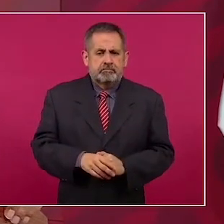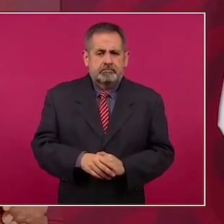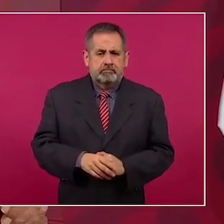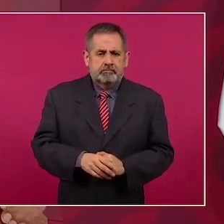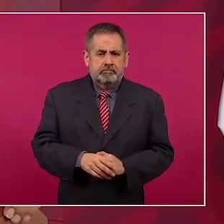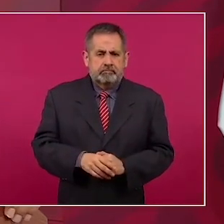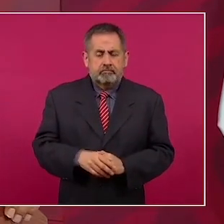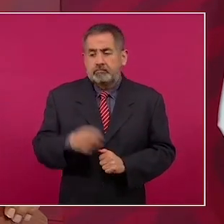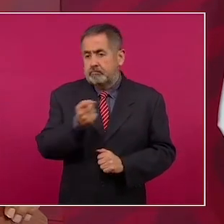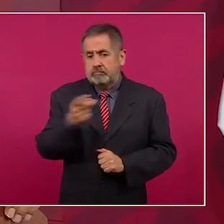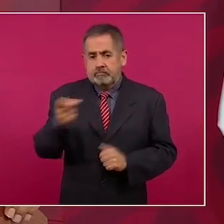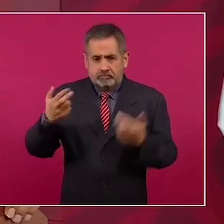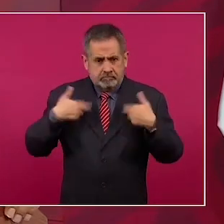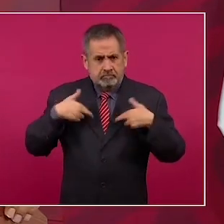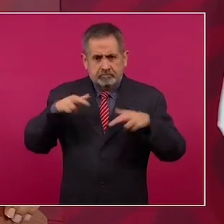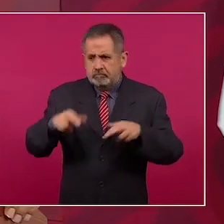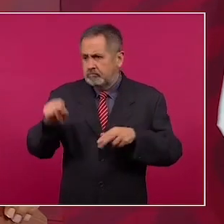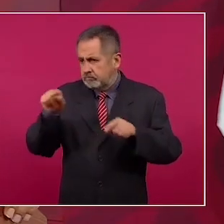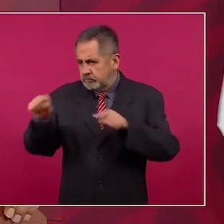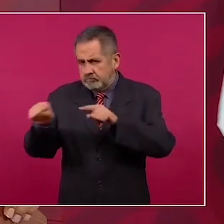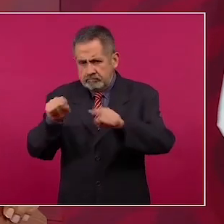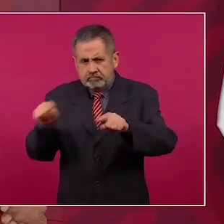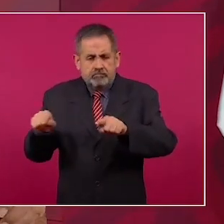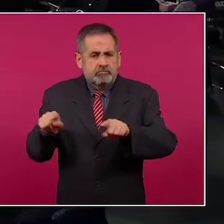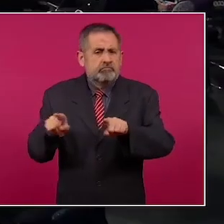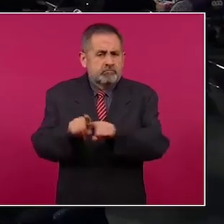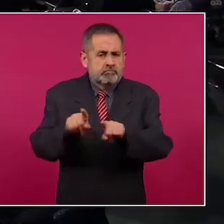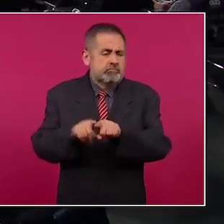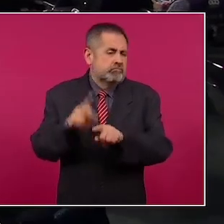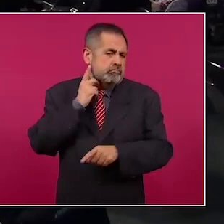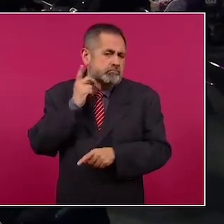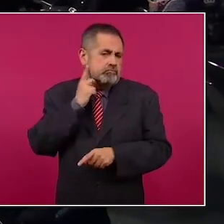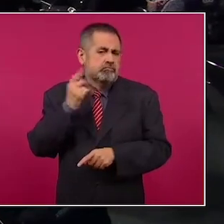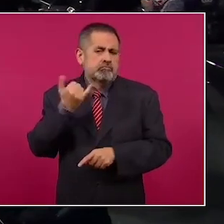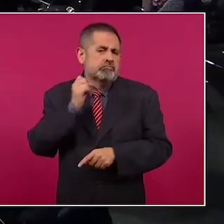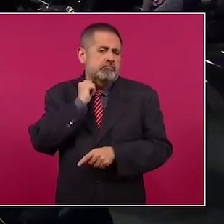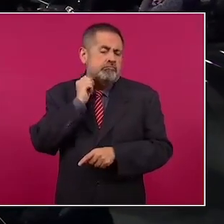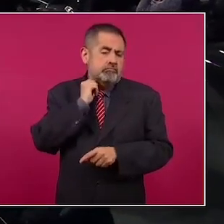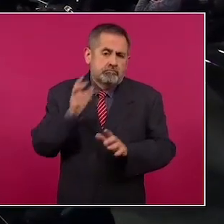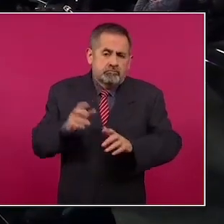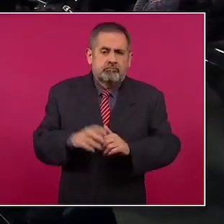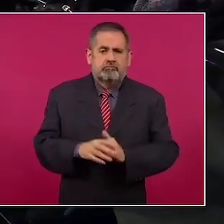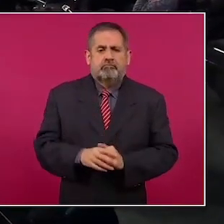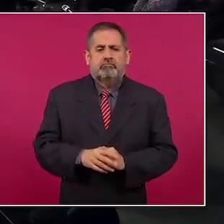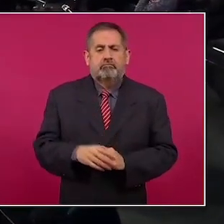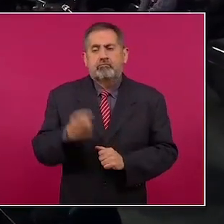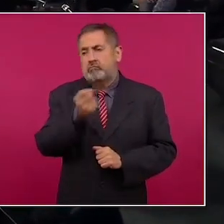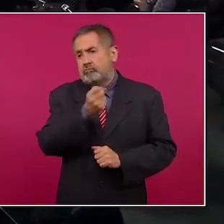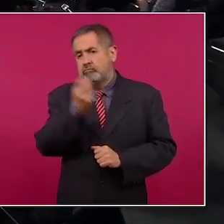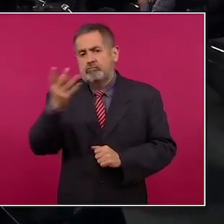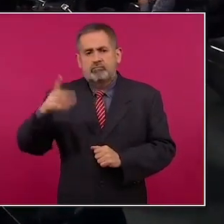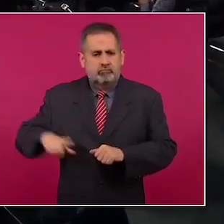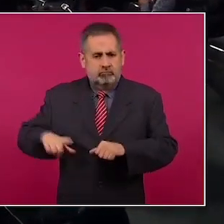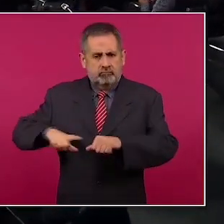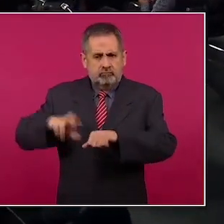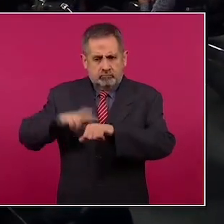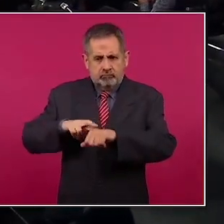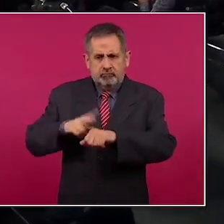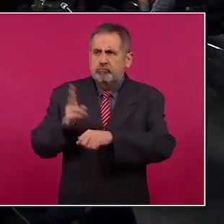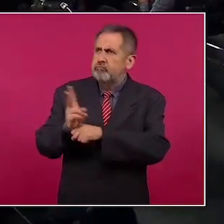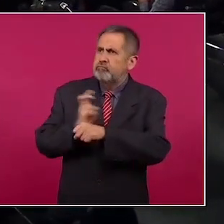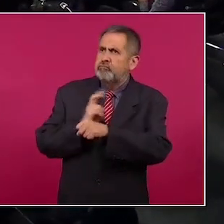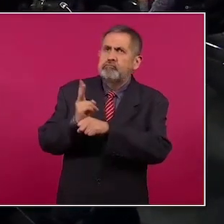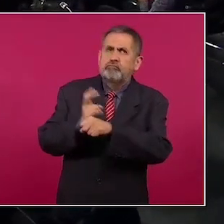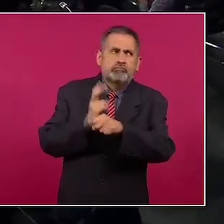Los representantes, tanto de diputados como senadores, muchos gobernadores, están invitados